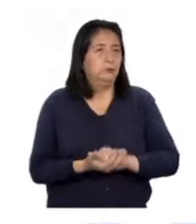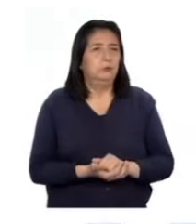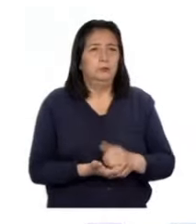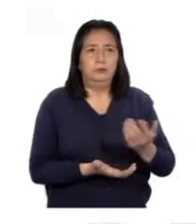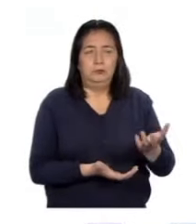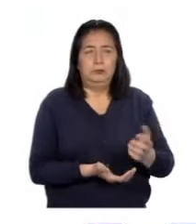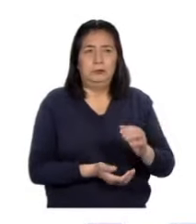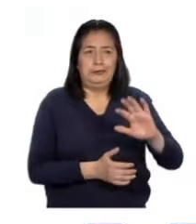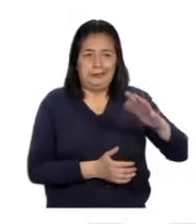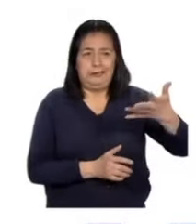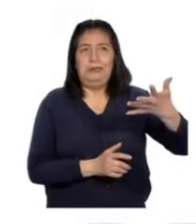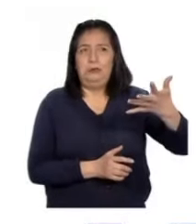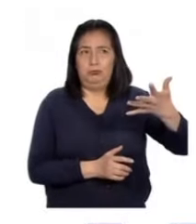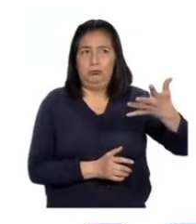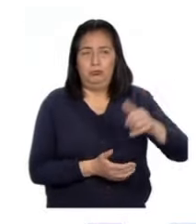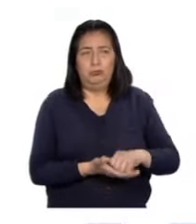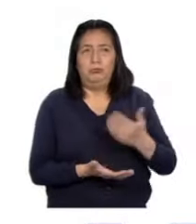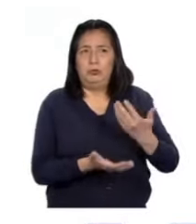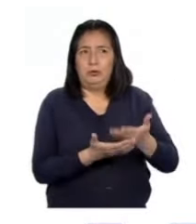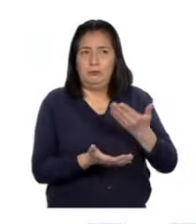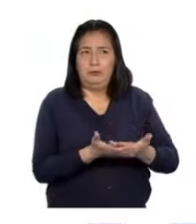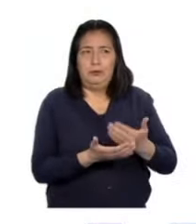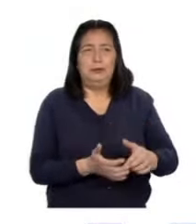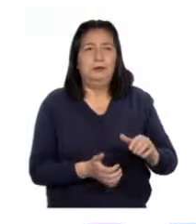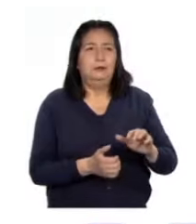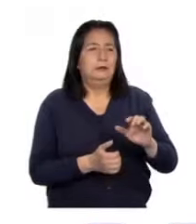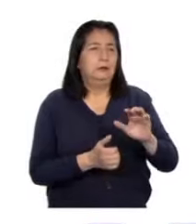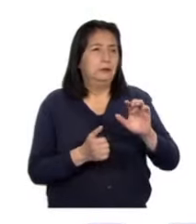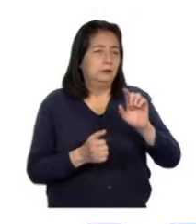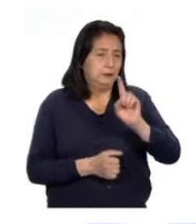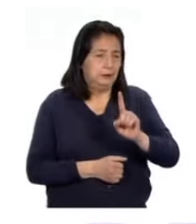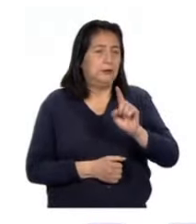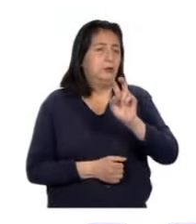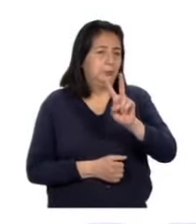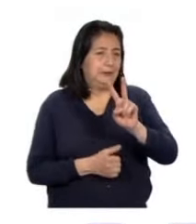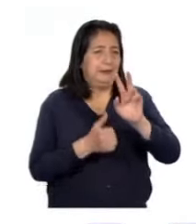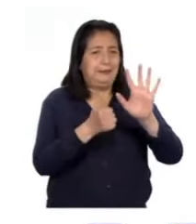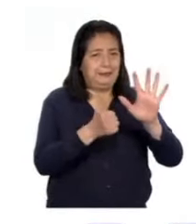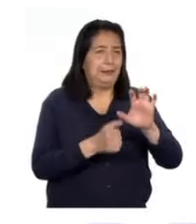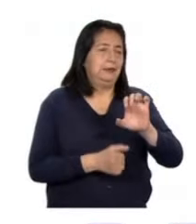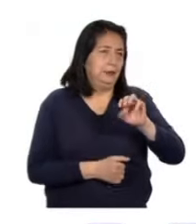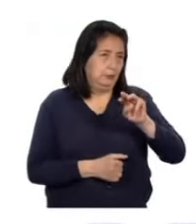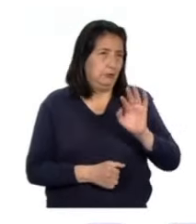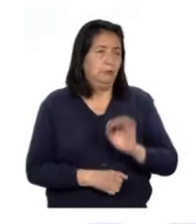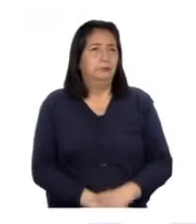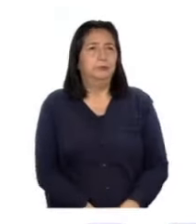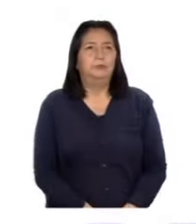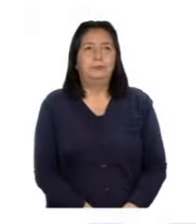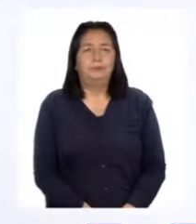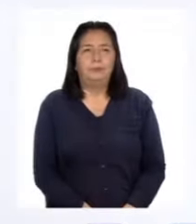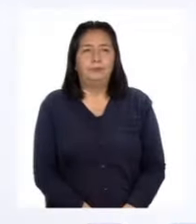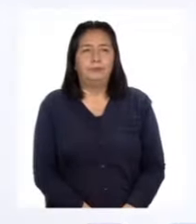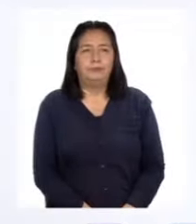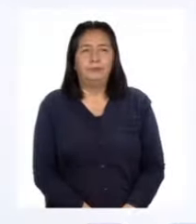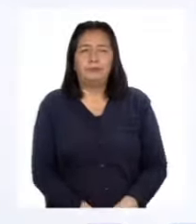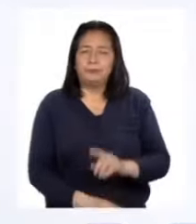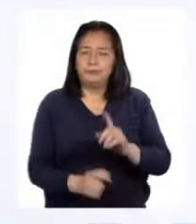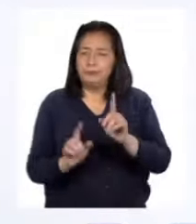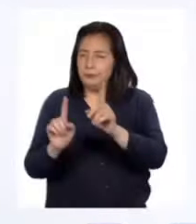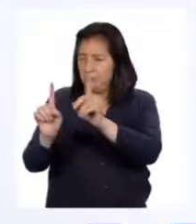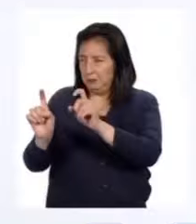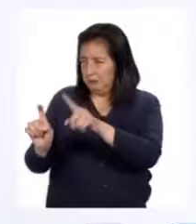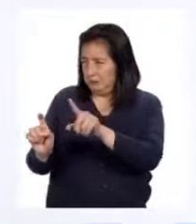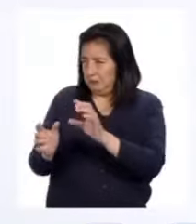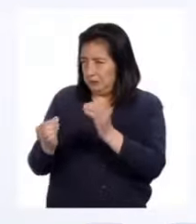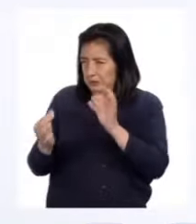En el quinto intento, fue de 126 centímetros. Me preguntaste